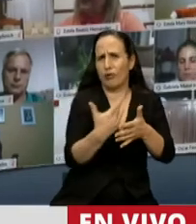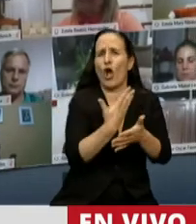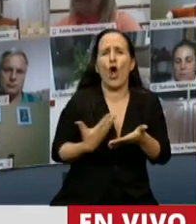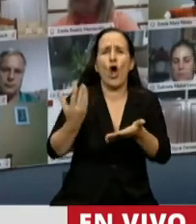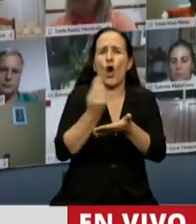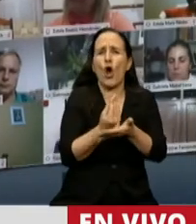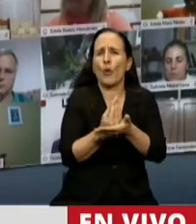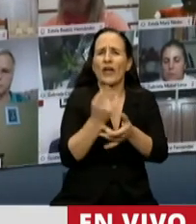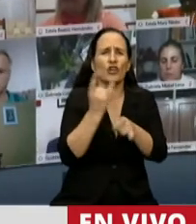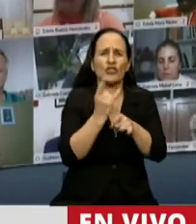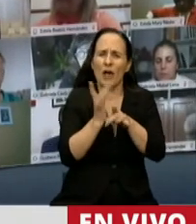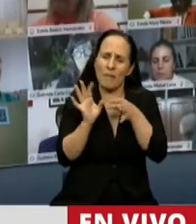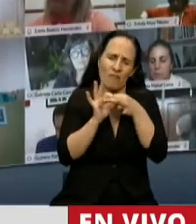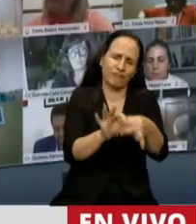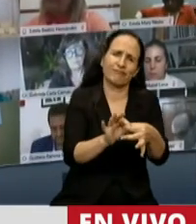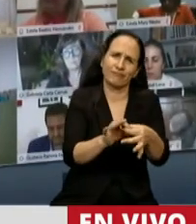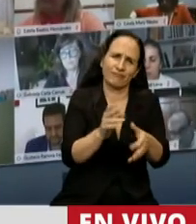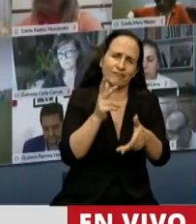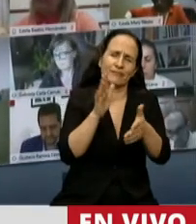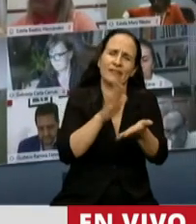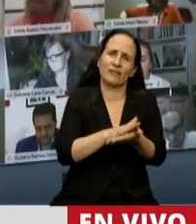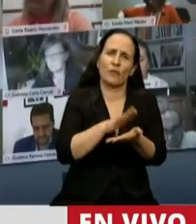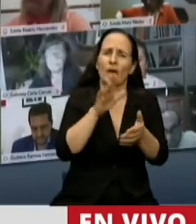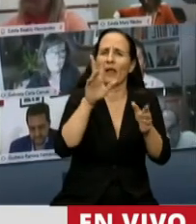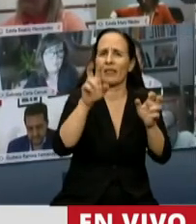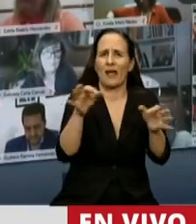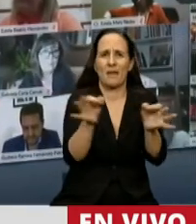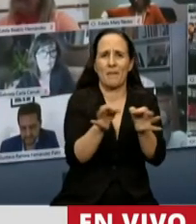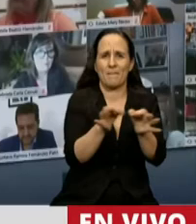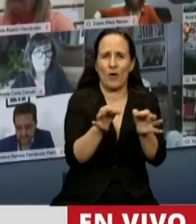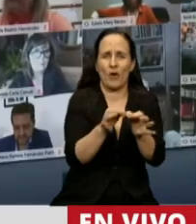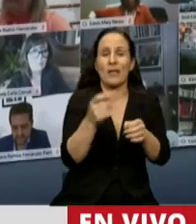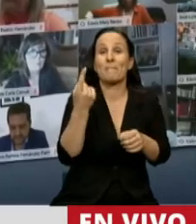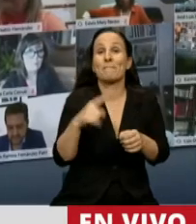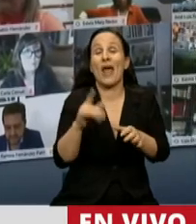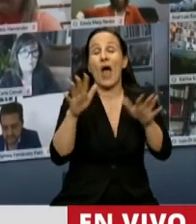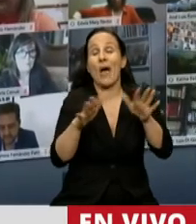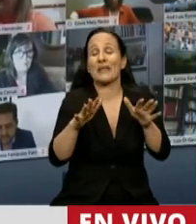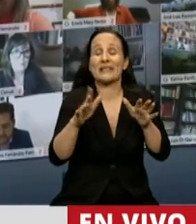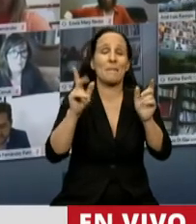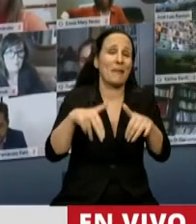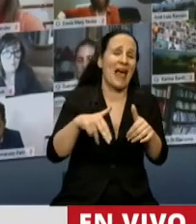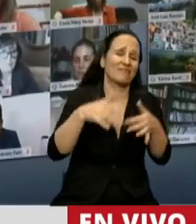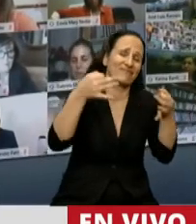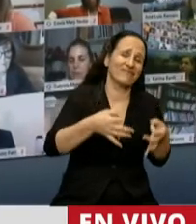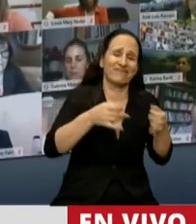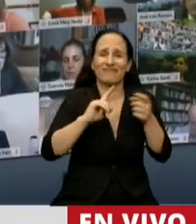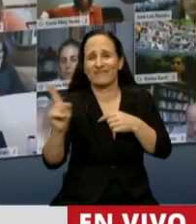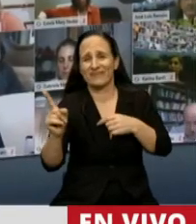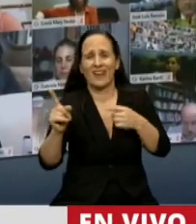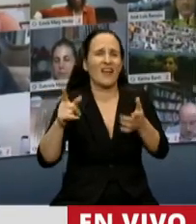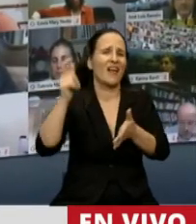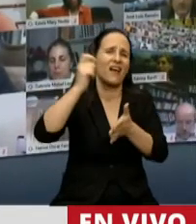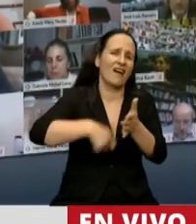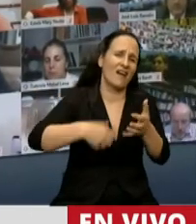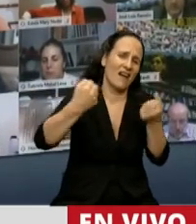involucrados con la cuestión Malvinas. Lo que pasa es que han sido, como alguien dijo, erráticas que han ido de un lado a otro. Se han firmado convenios como el